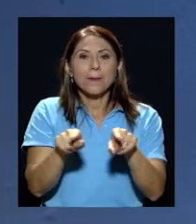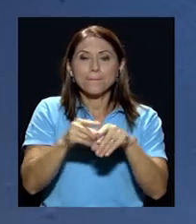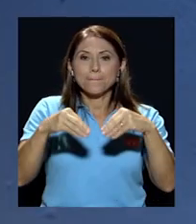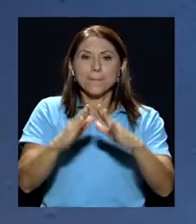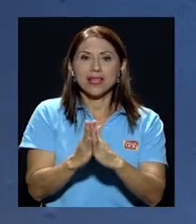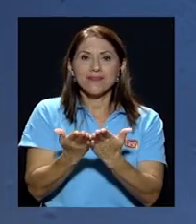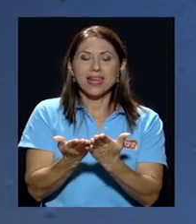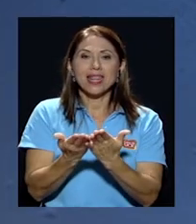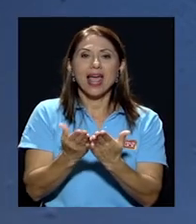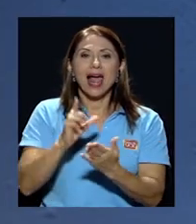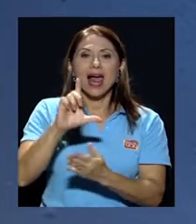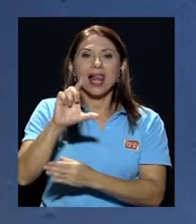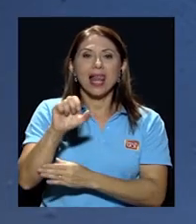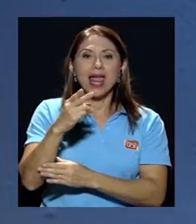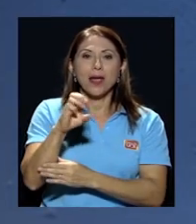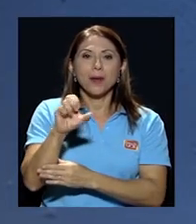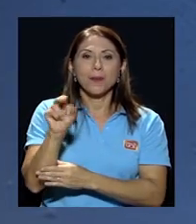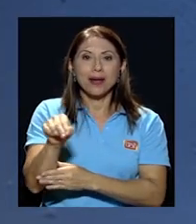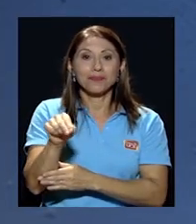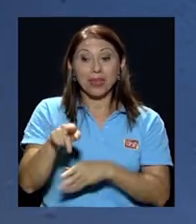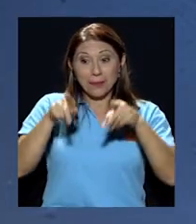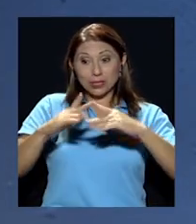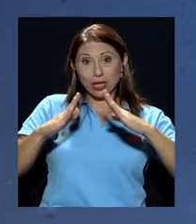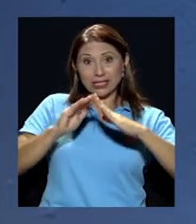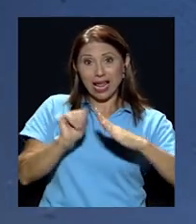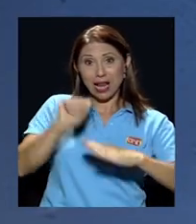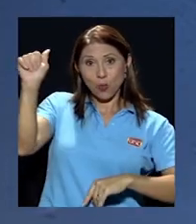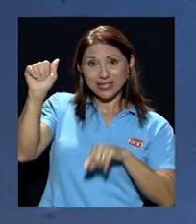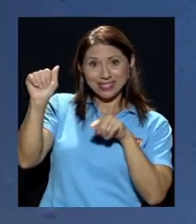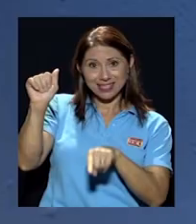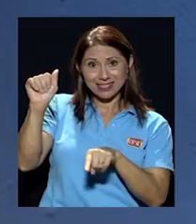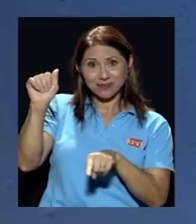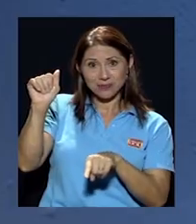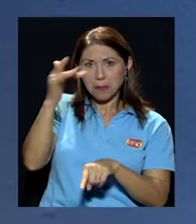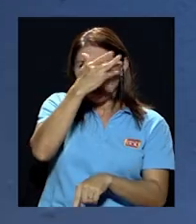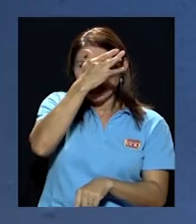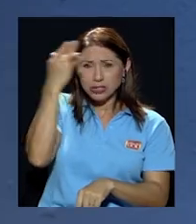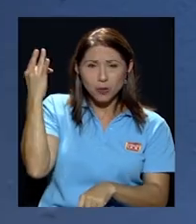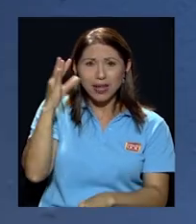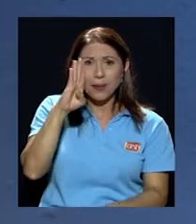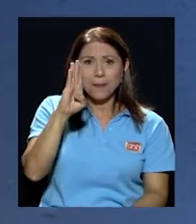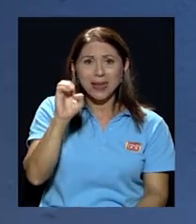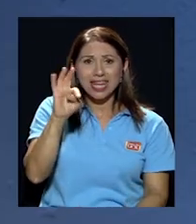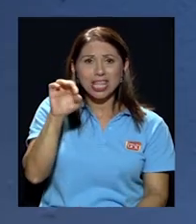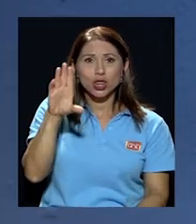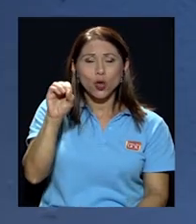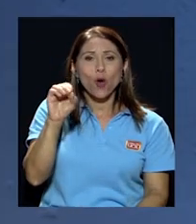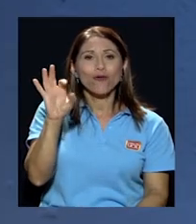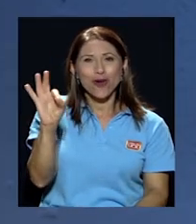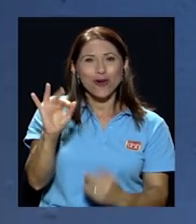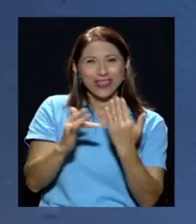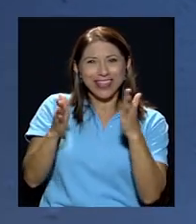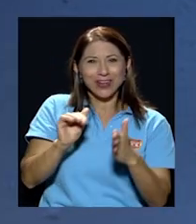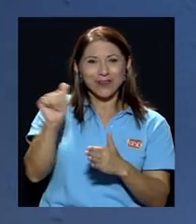librería en librería Aleman y los alajuelenses para que se olviden un rato de Don Benito Floro lo encuentren en la